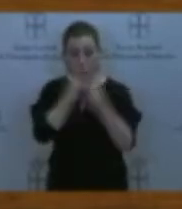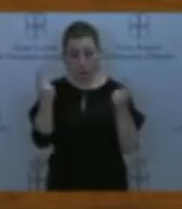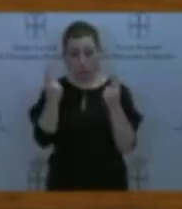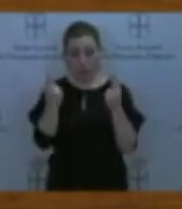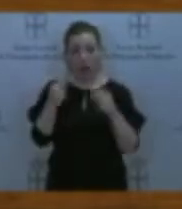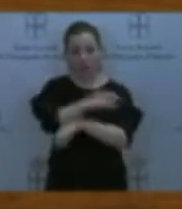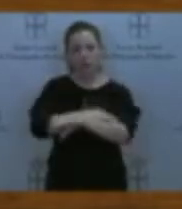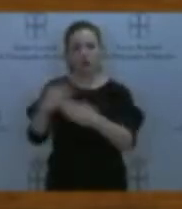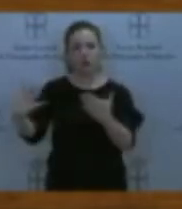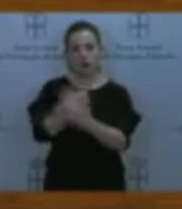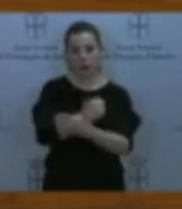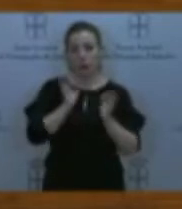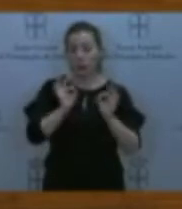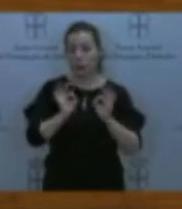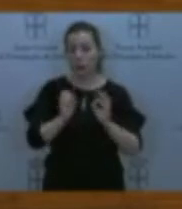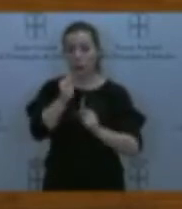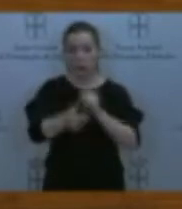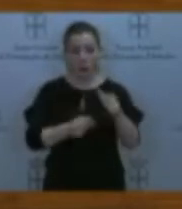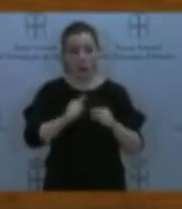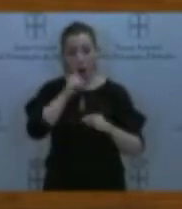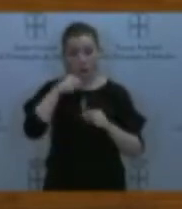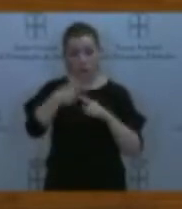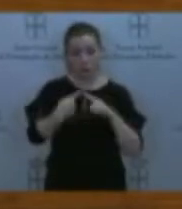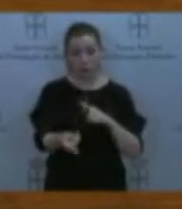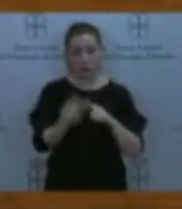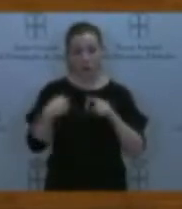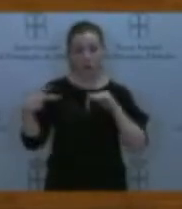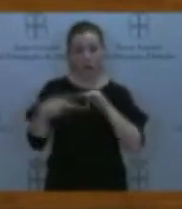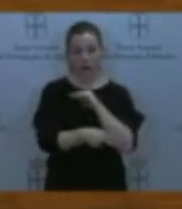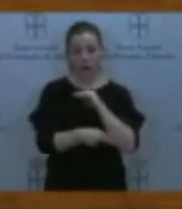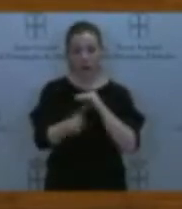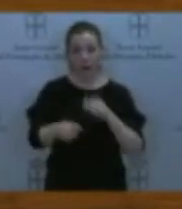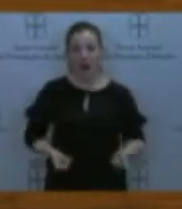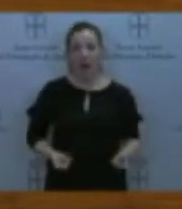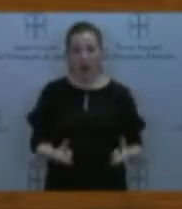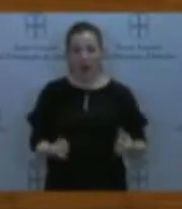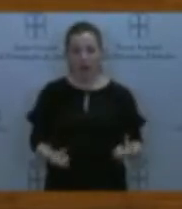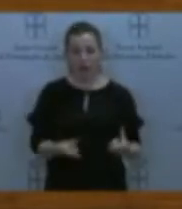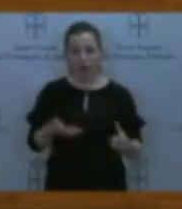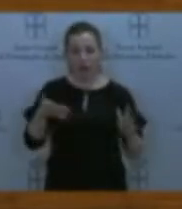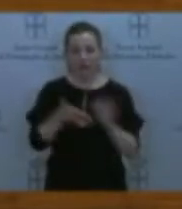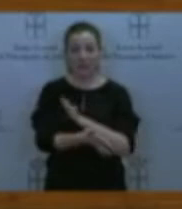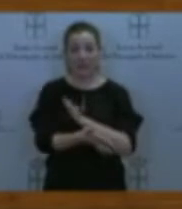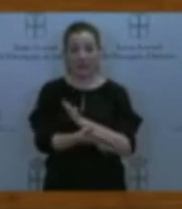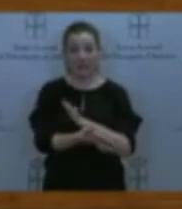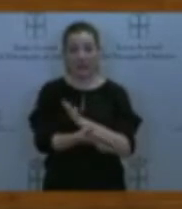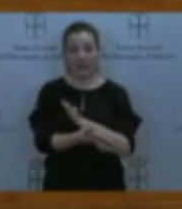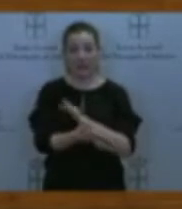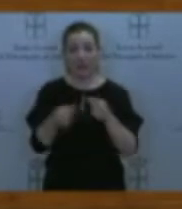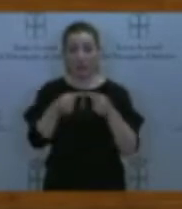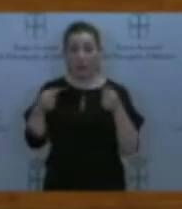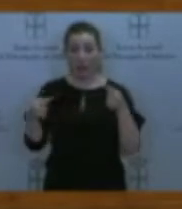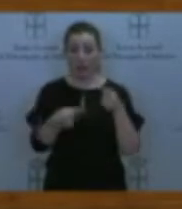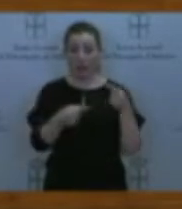que se fue agudizando en los años posteriores con medidas de recorte del gasto que en su conjunto supusieron una devaluación salarial de